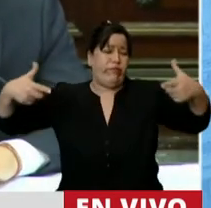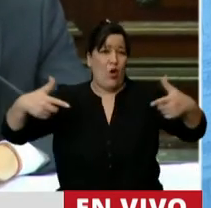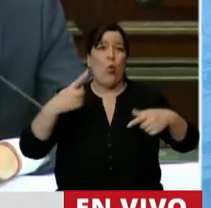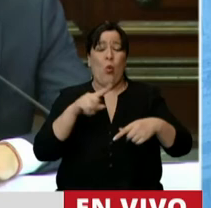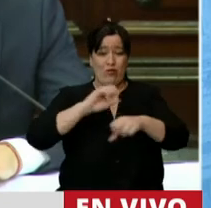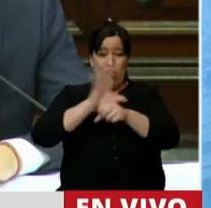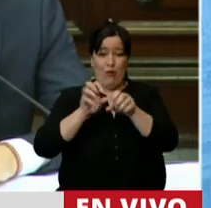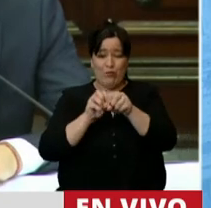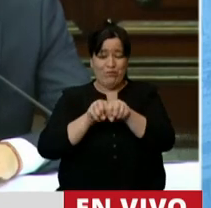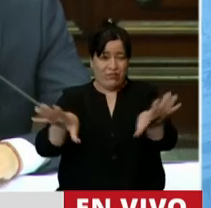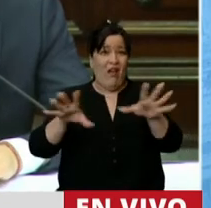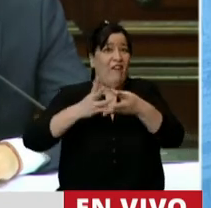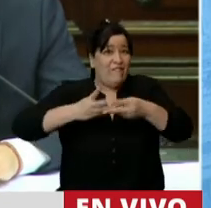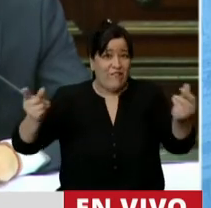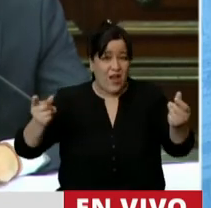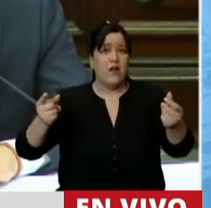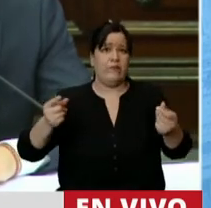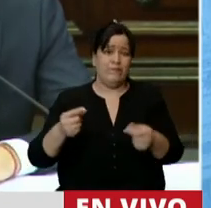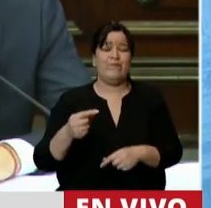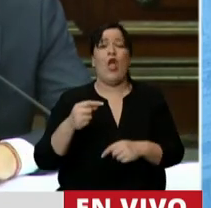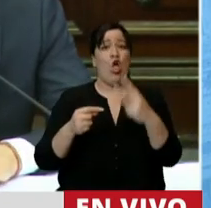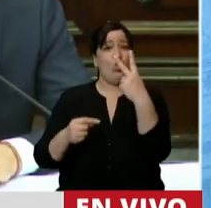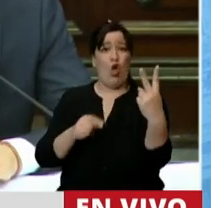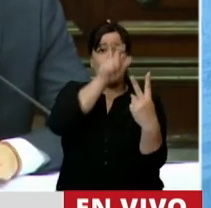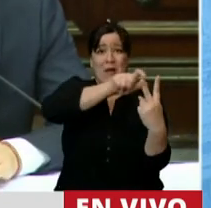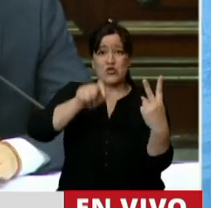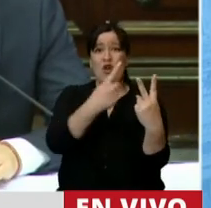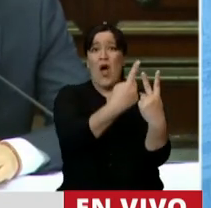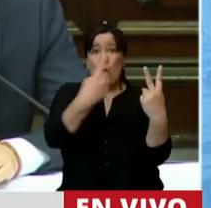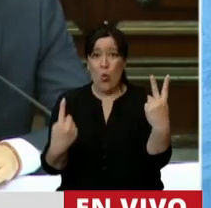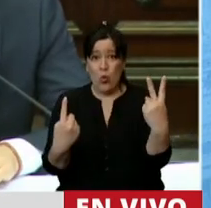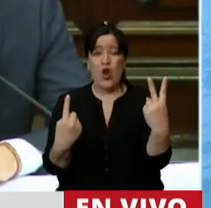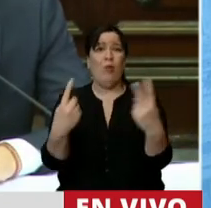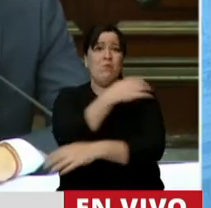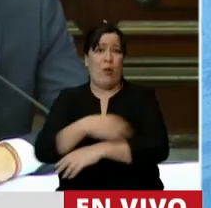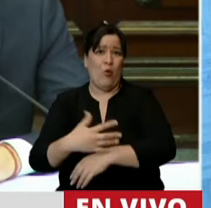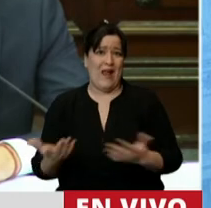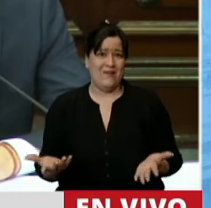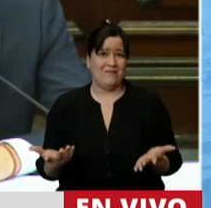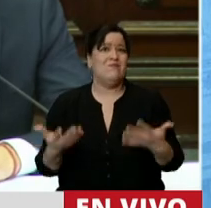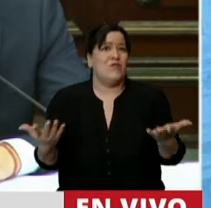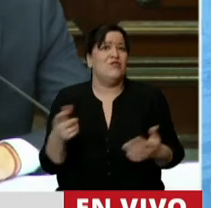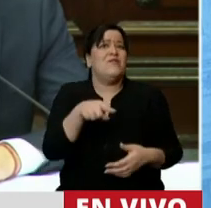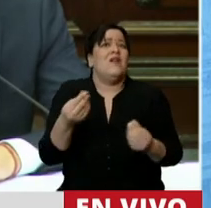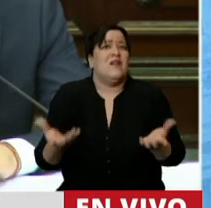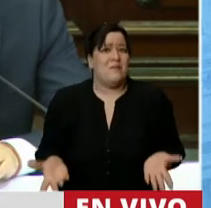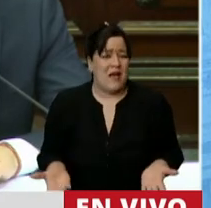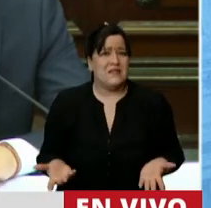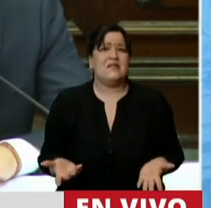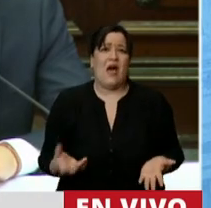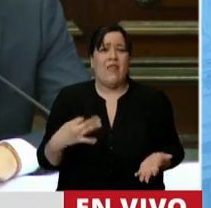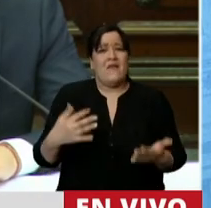salgamos de esto. Uno de cada dos argentinos es pobre. Entonces, ¿qué? Si hay que